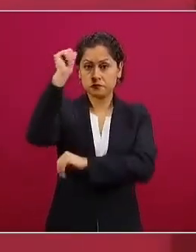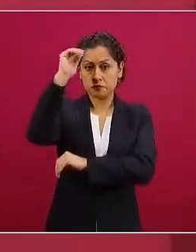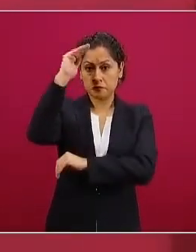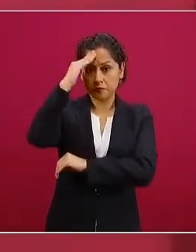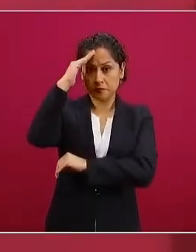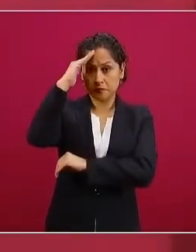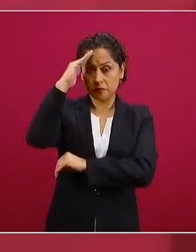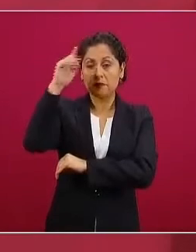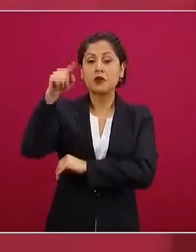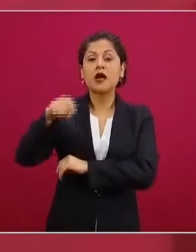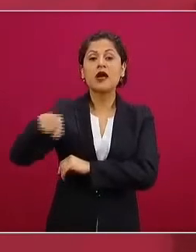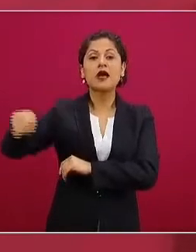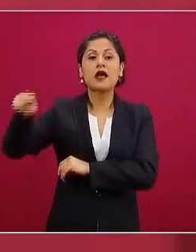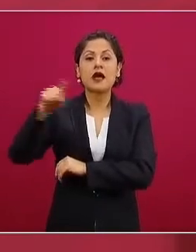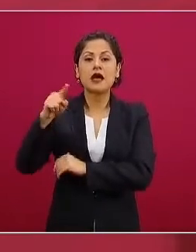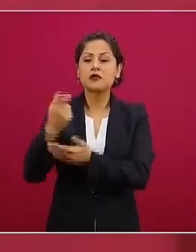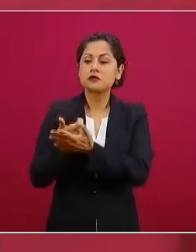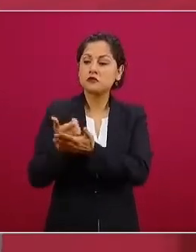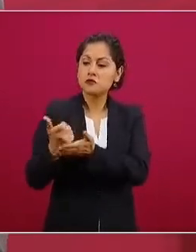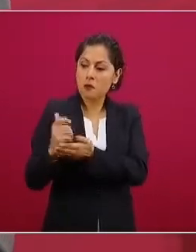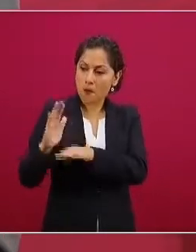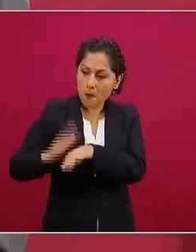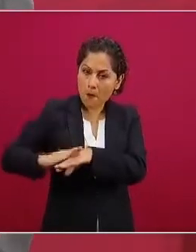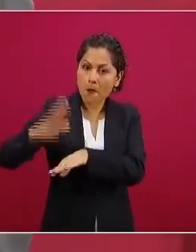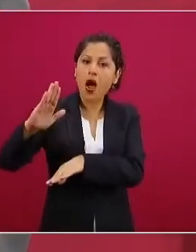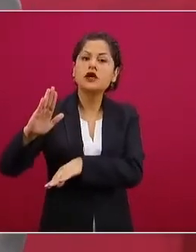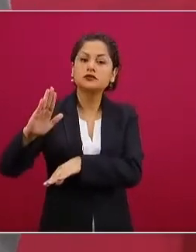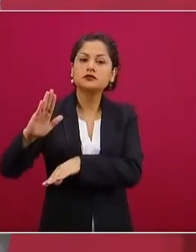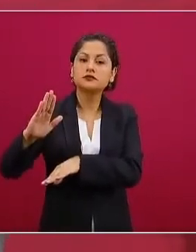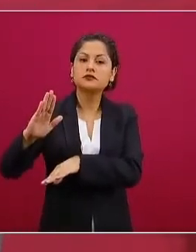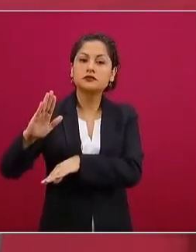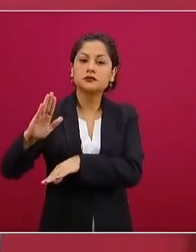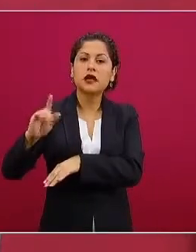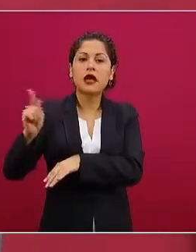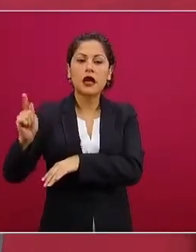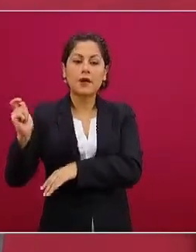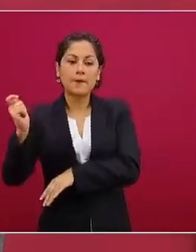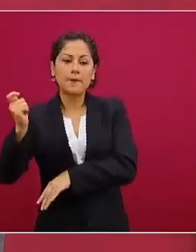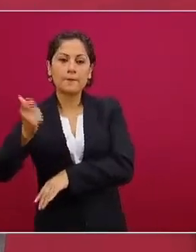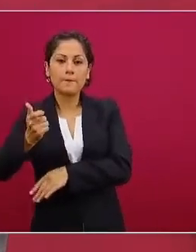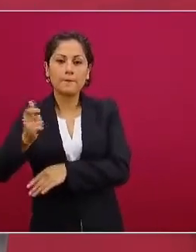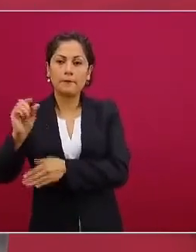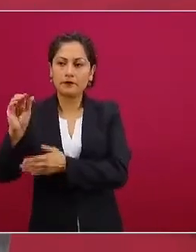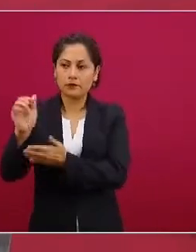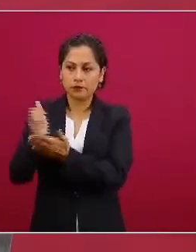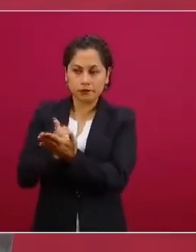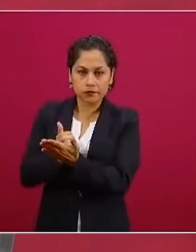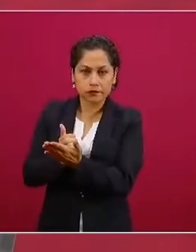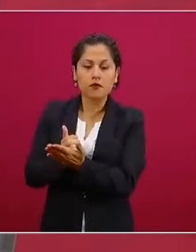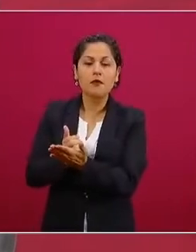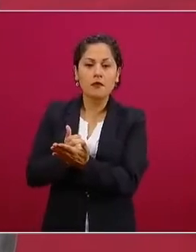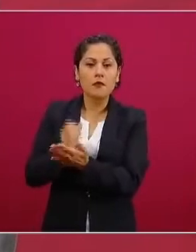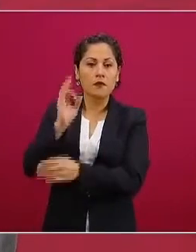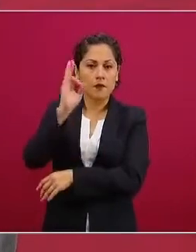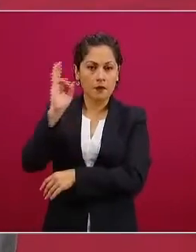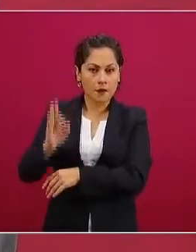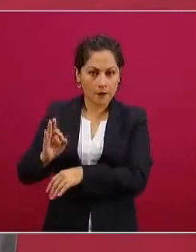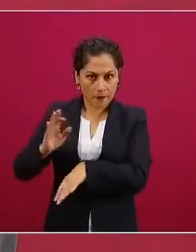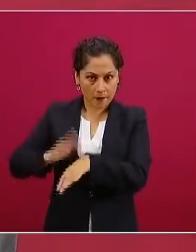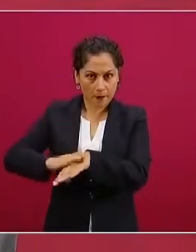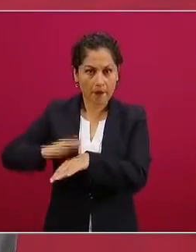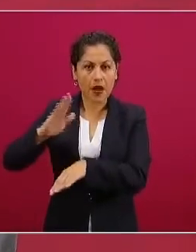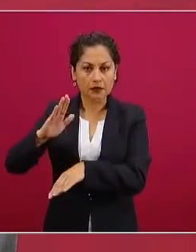y será menos el descuento para los